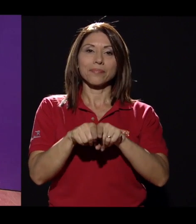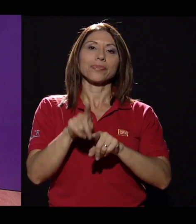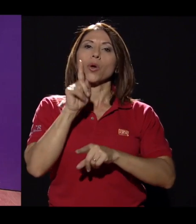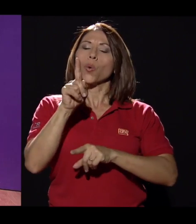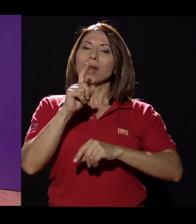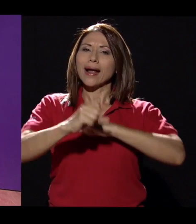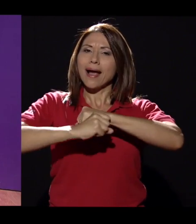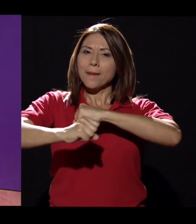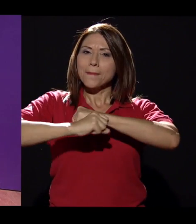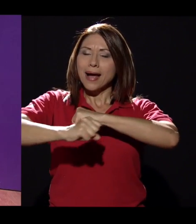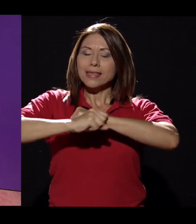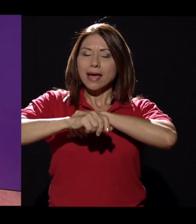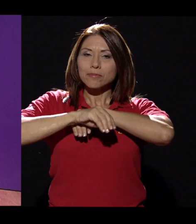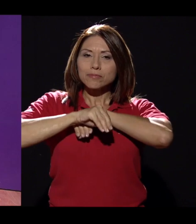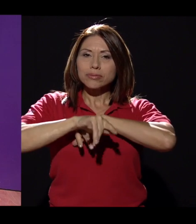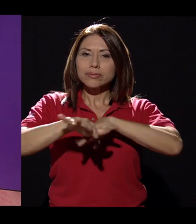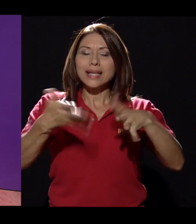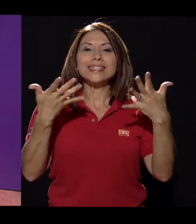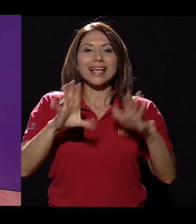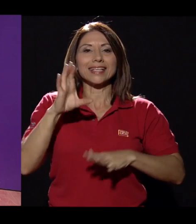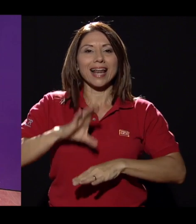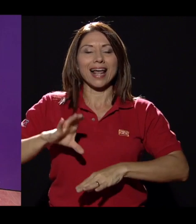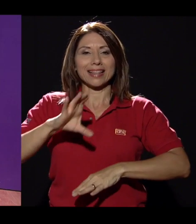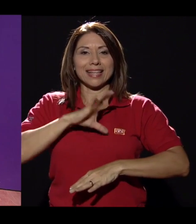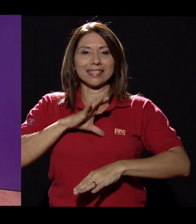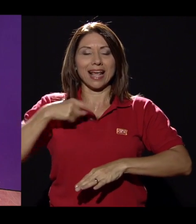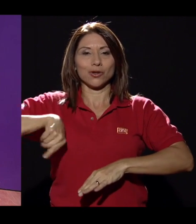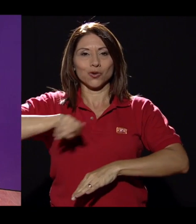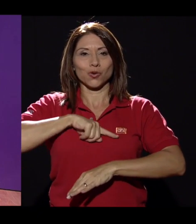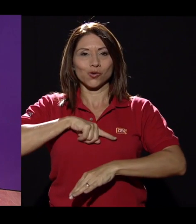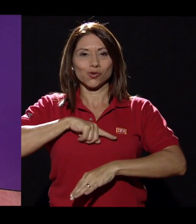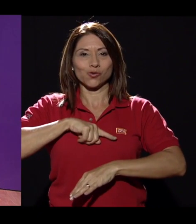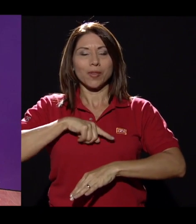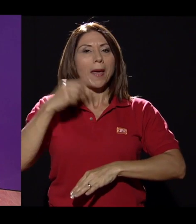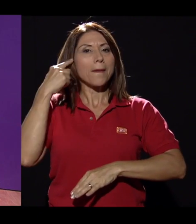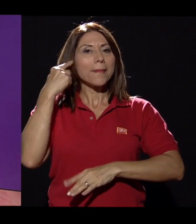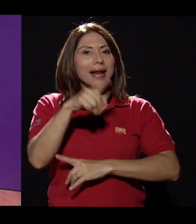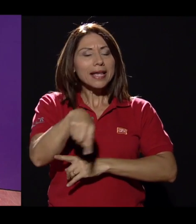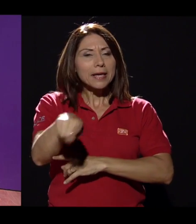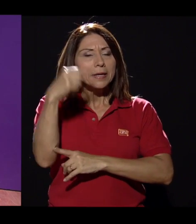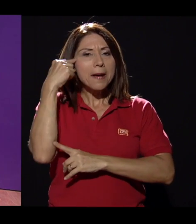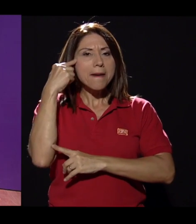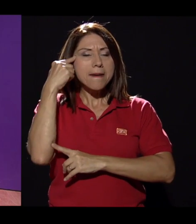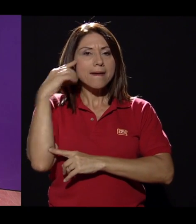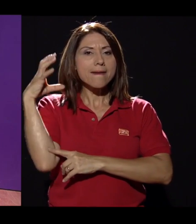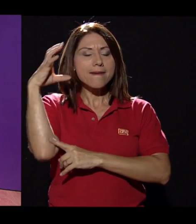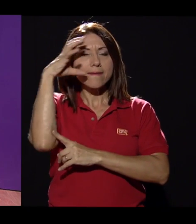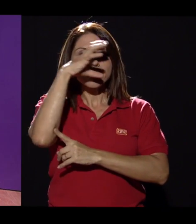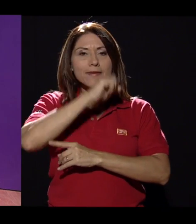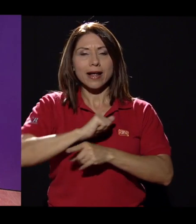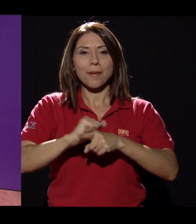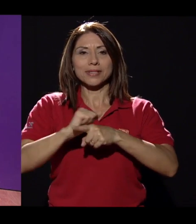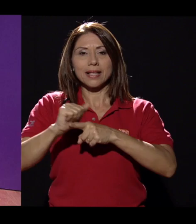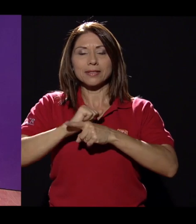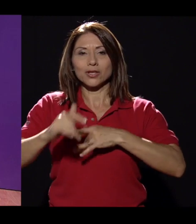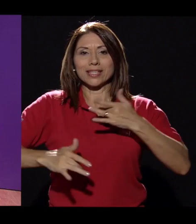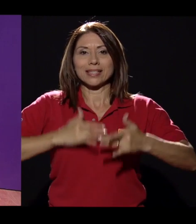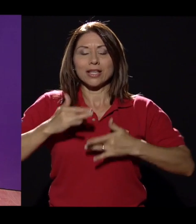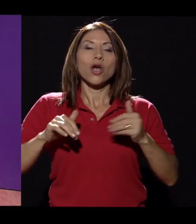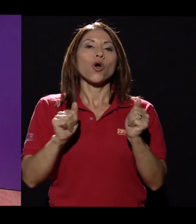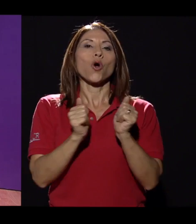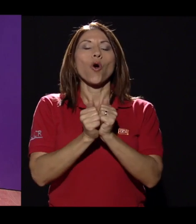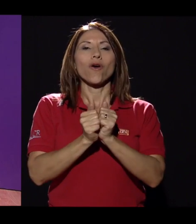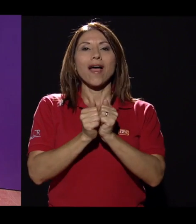campaña que ya es como característica de nosotros, la campaña de concientización, capacitación y sensibilización con los